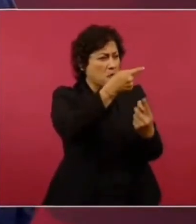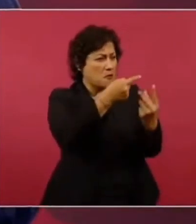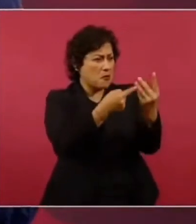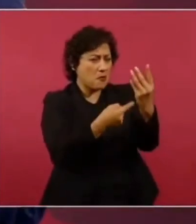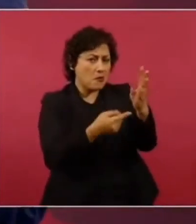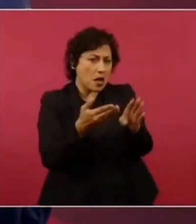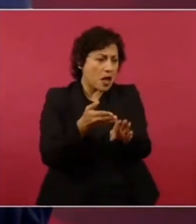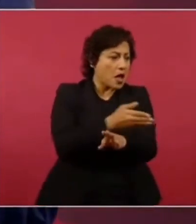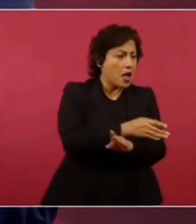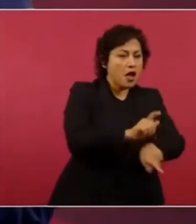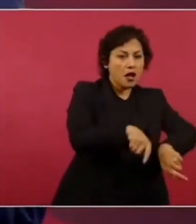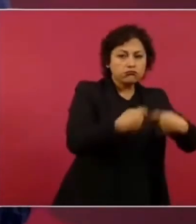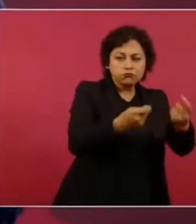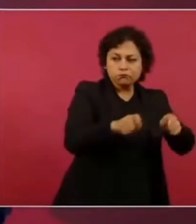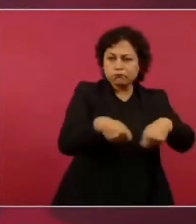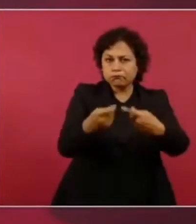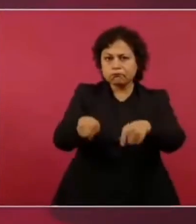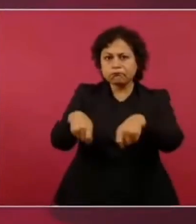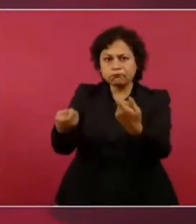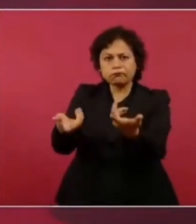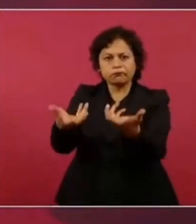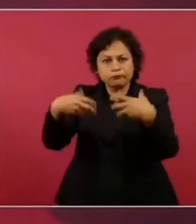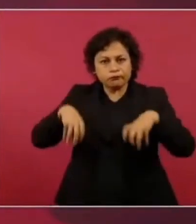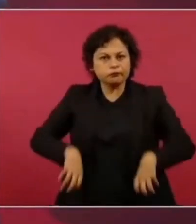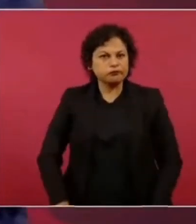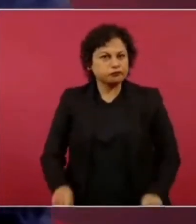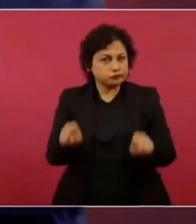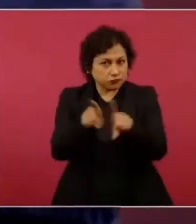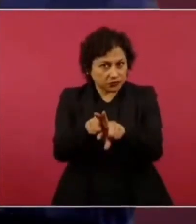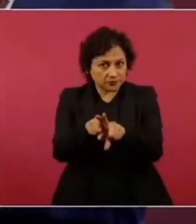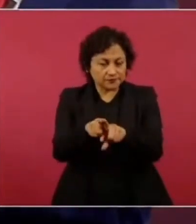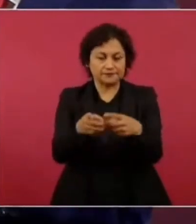como esa sangría